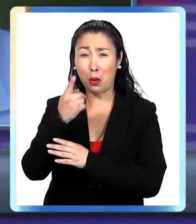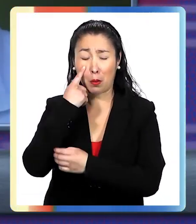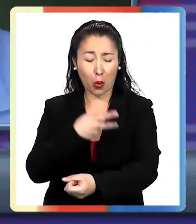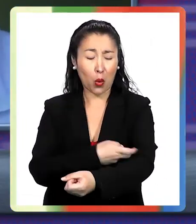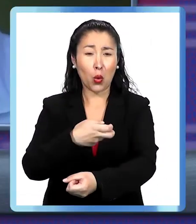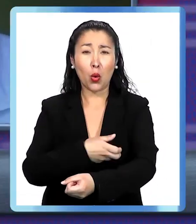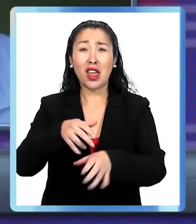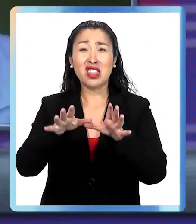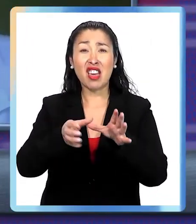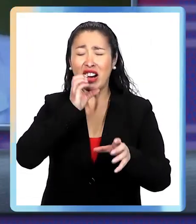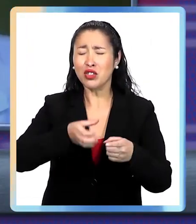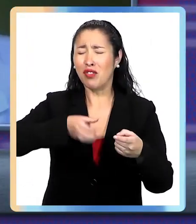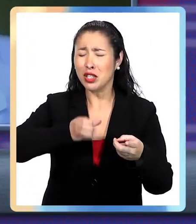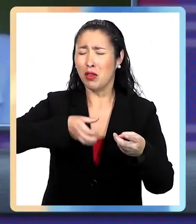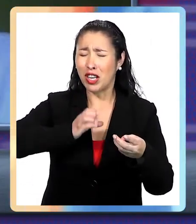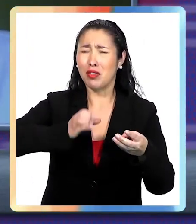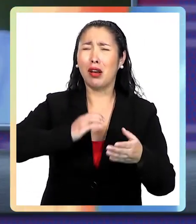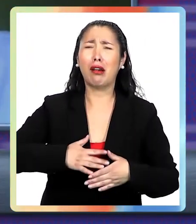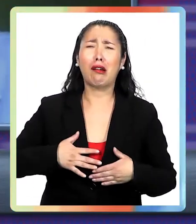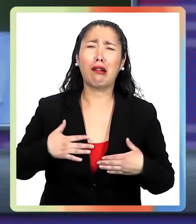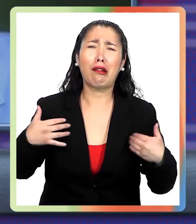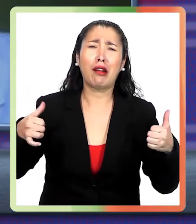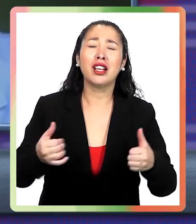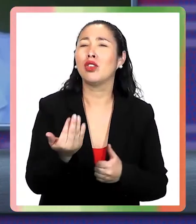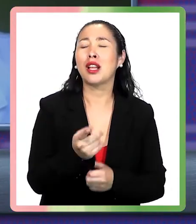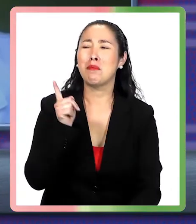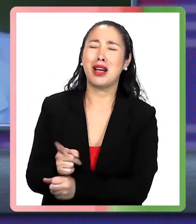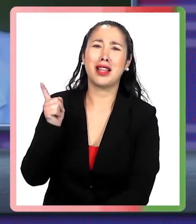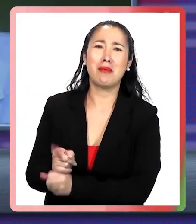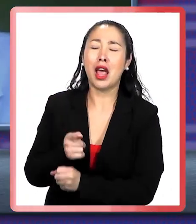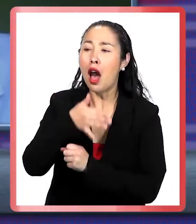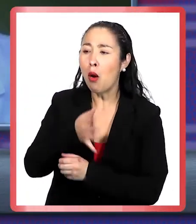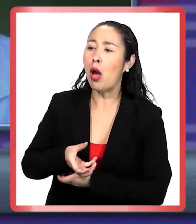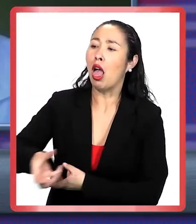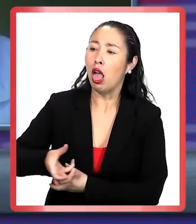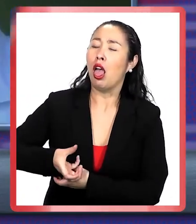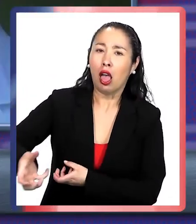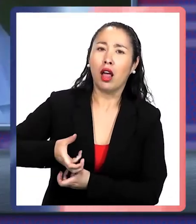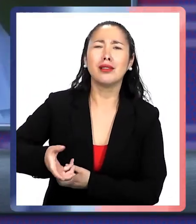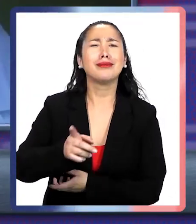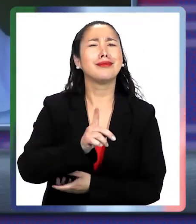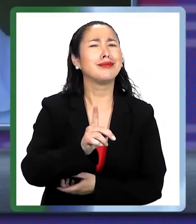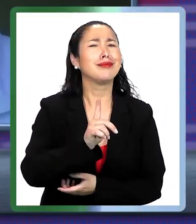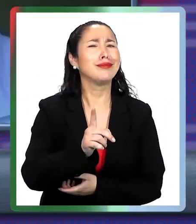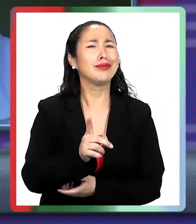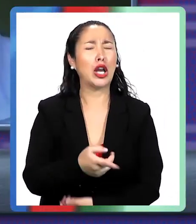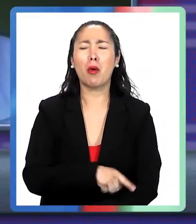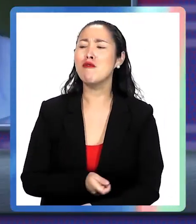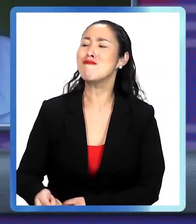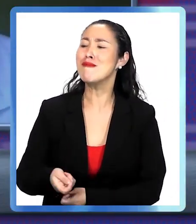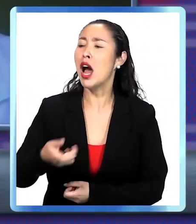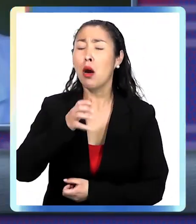tomar 10 vasos de agua te sientes pésimo. No es necesario que las mamás y los papás le metamos el agua a los niños a la